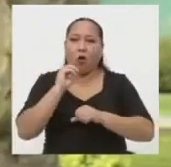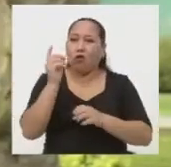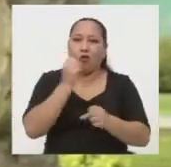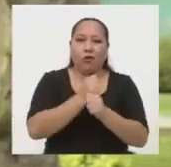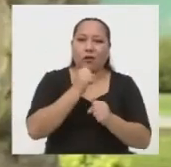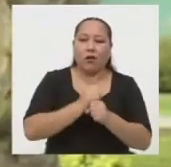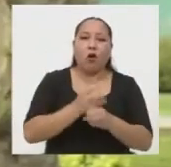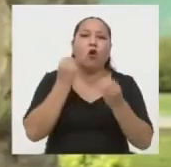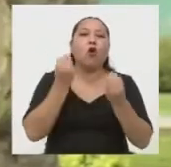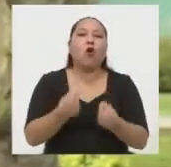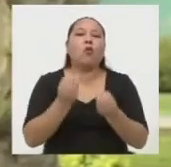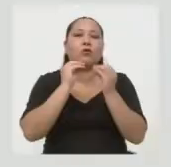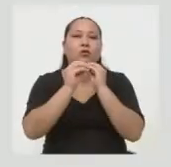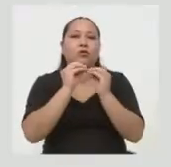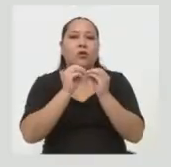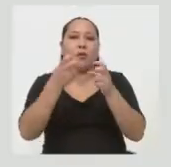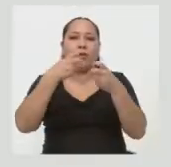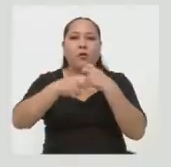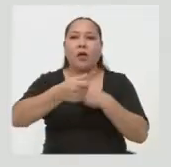problema del agua en el Perú?